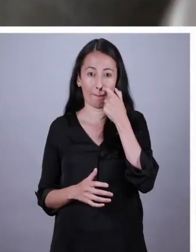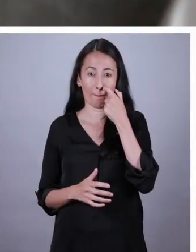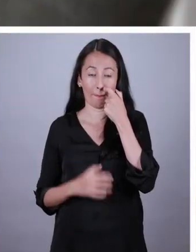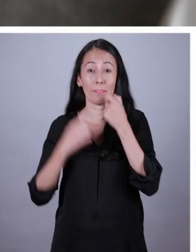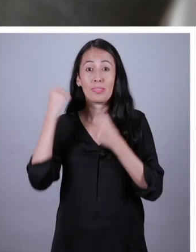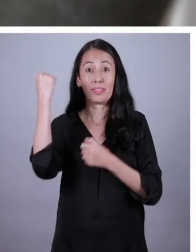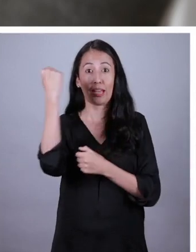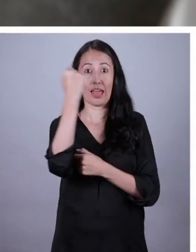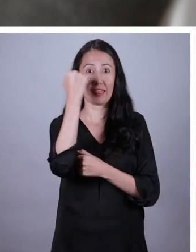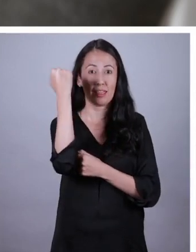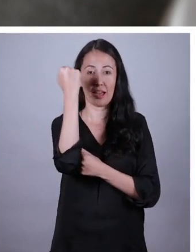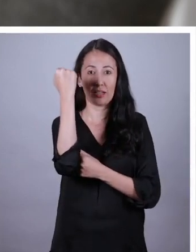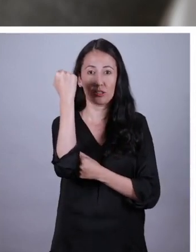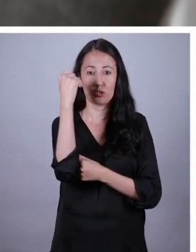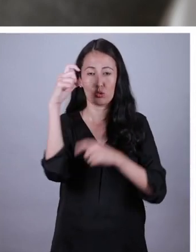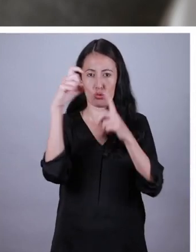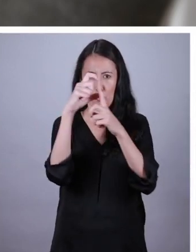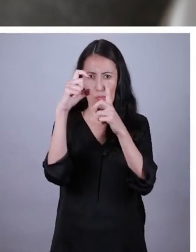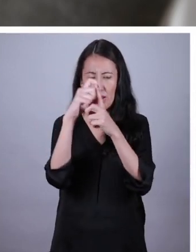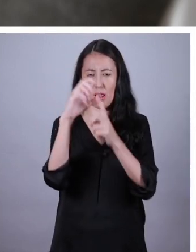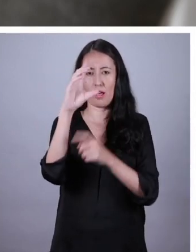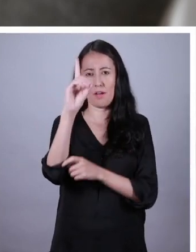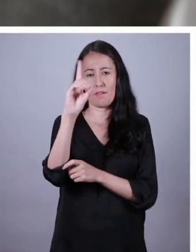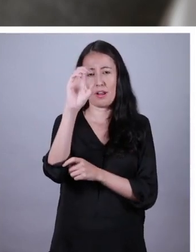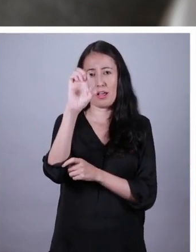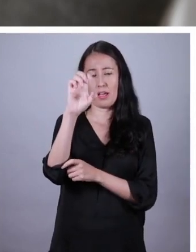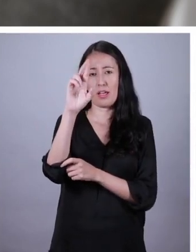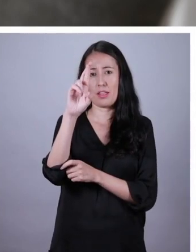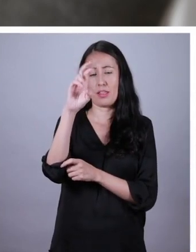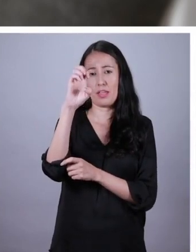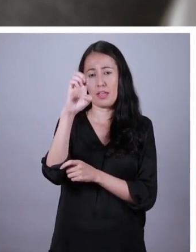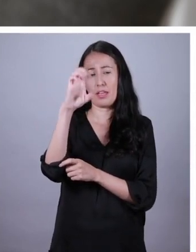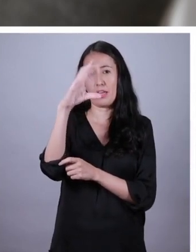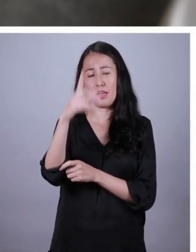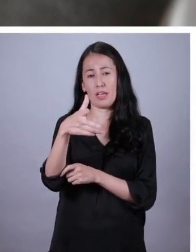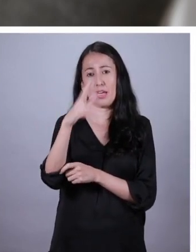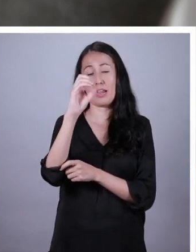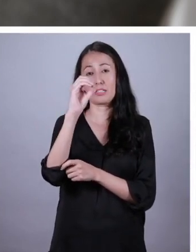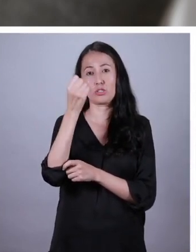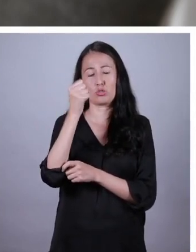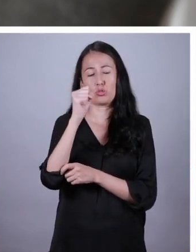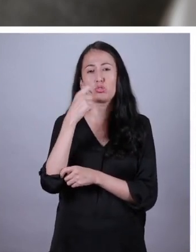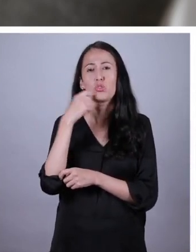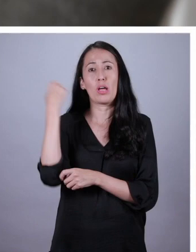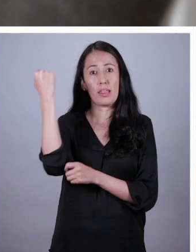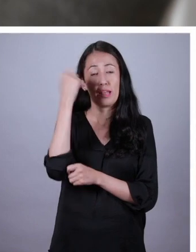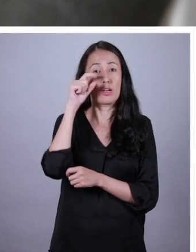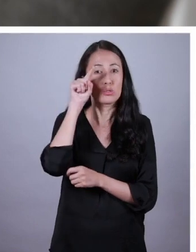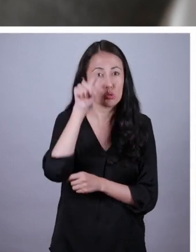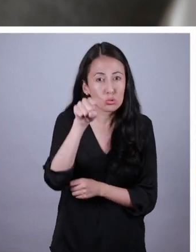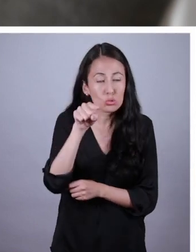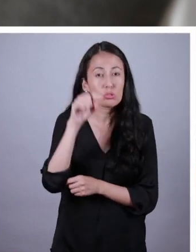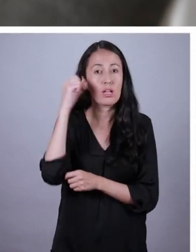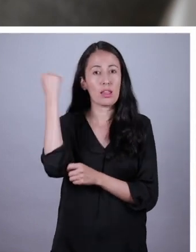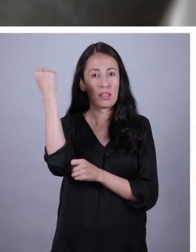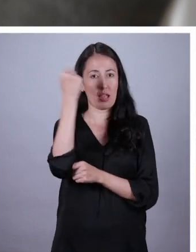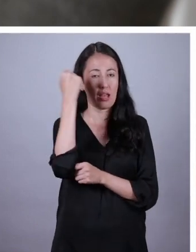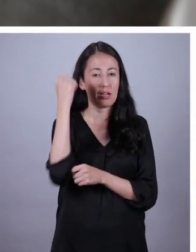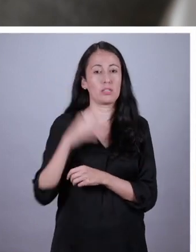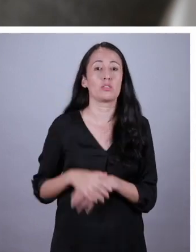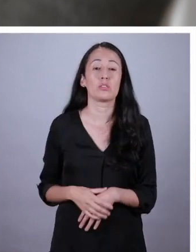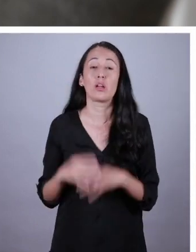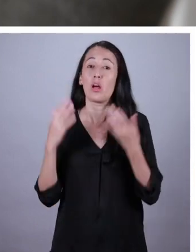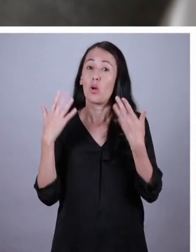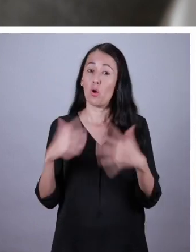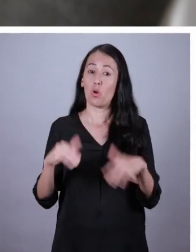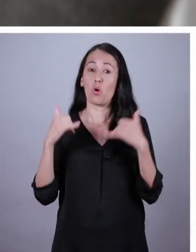Derechos. Todos los tenemos pero a veces no lo tenemos tan claro. Hoy vamos a conversar sobre tus derechos. Esto mientras mis